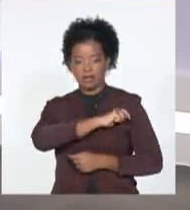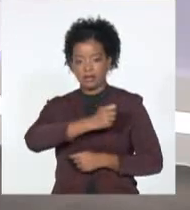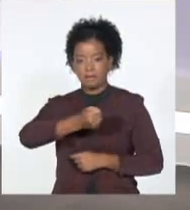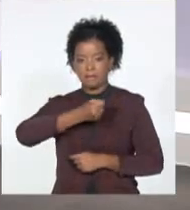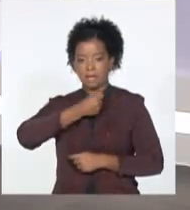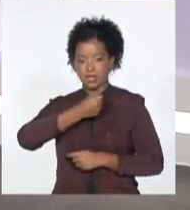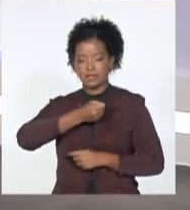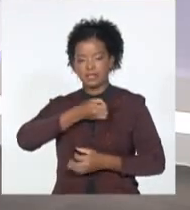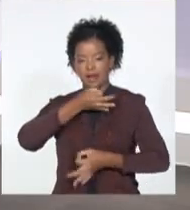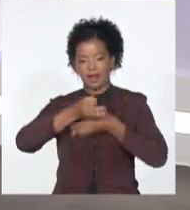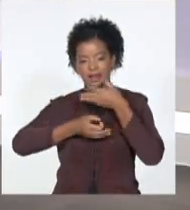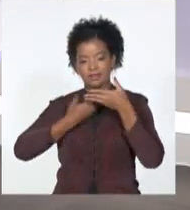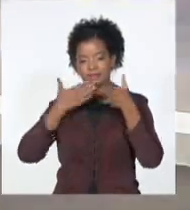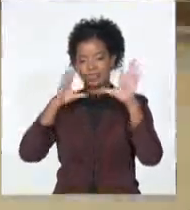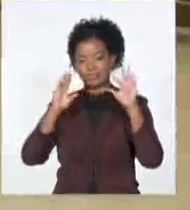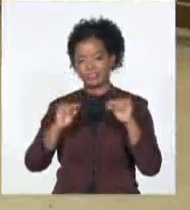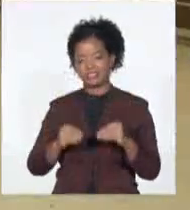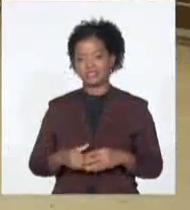los detalles. Buenas noches Luján.